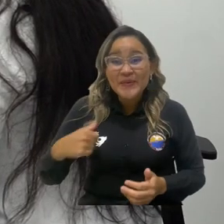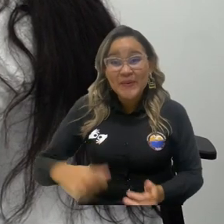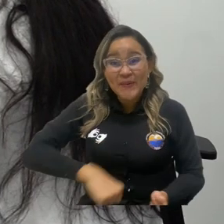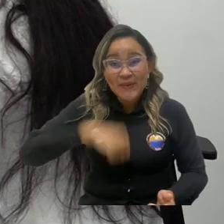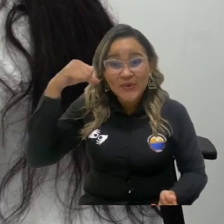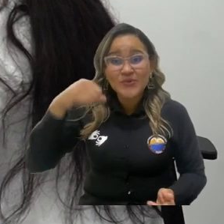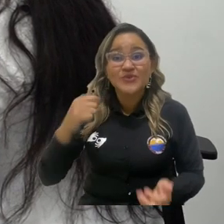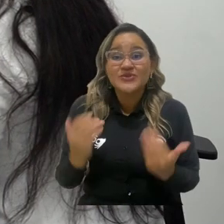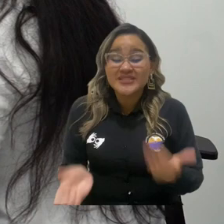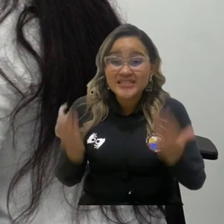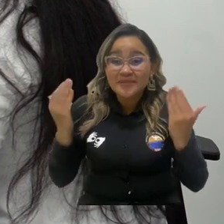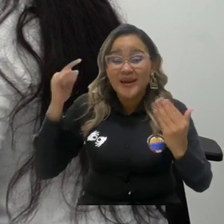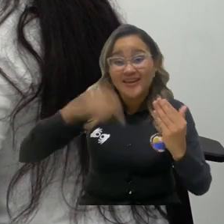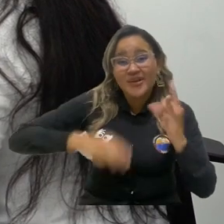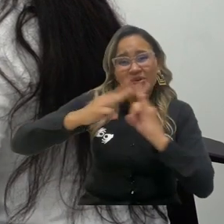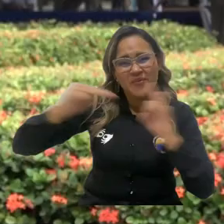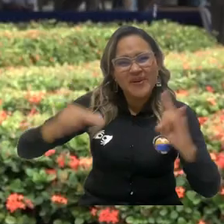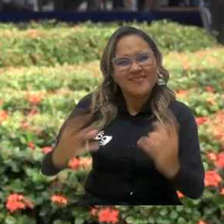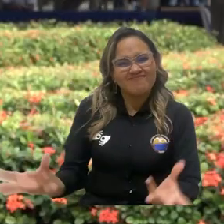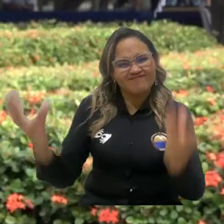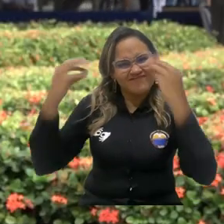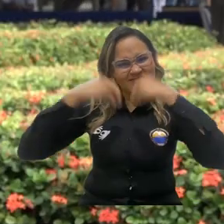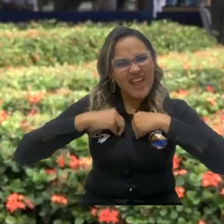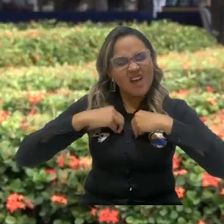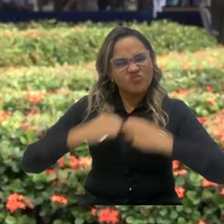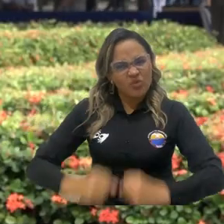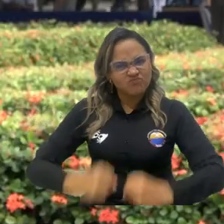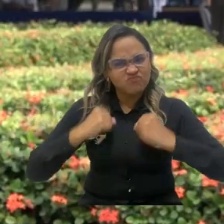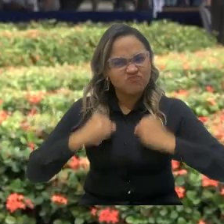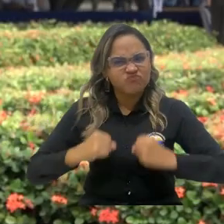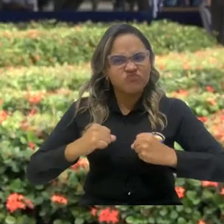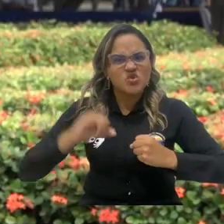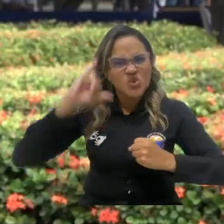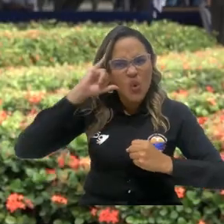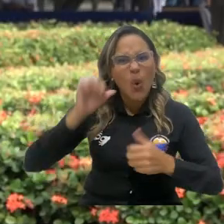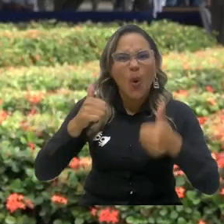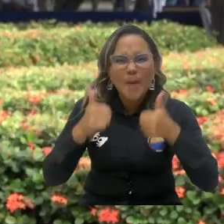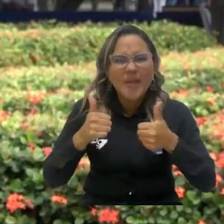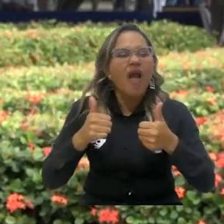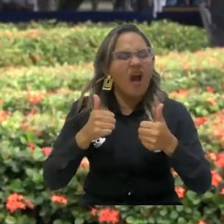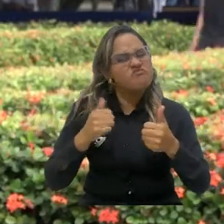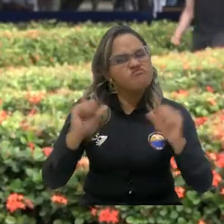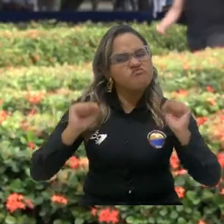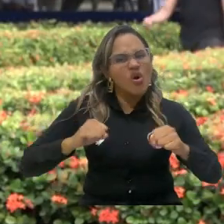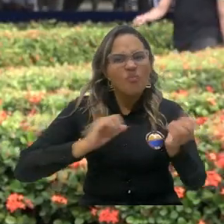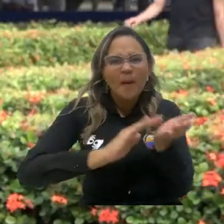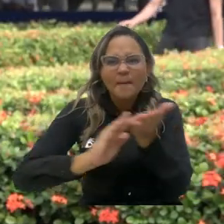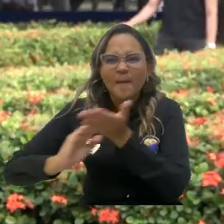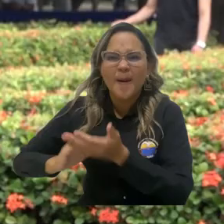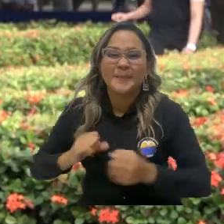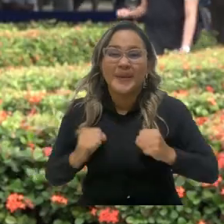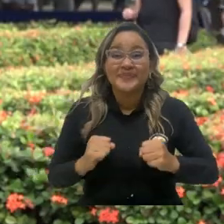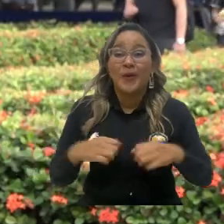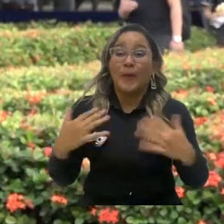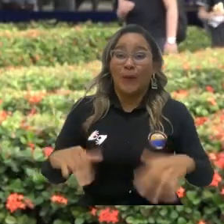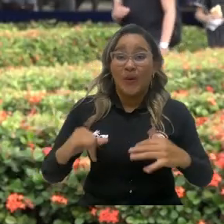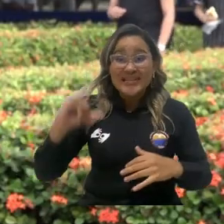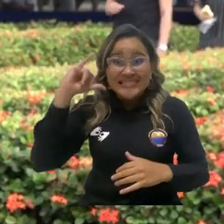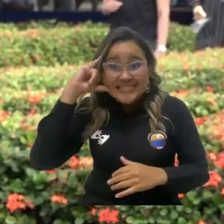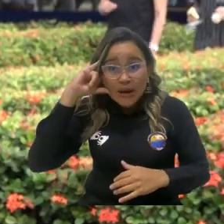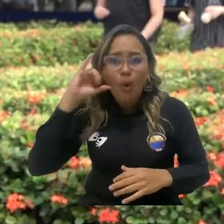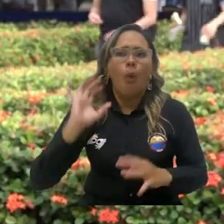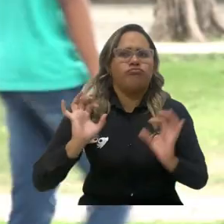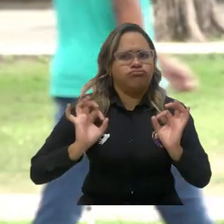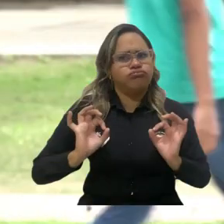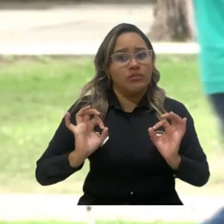de las personas. Me siento muy orgulloso porque salí con muchas herramientas a mi favor y que eso me permite destacar en escenarios de la vida y a